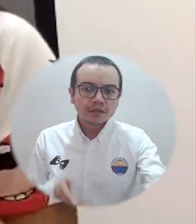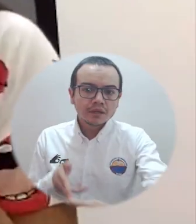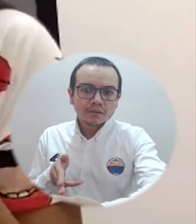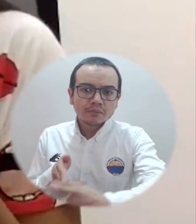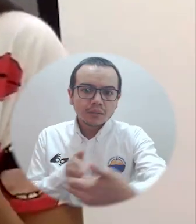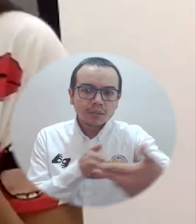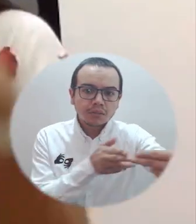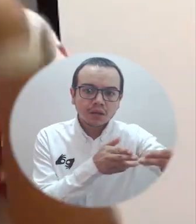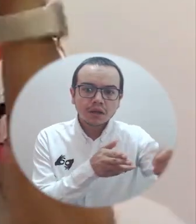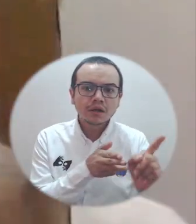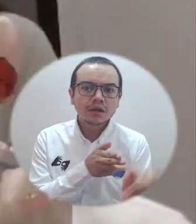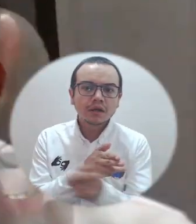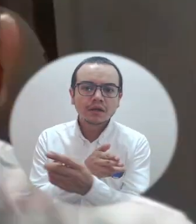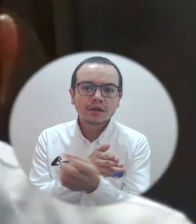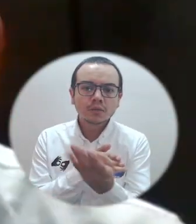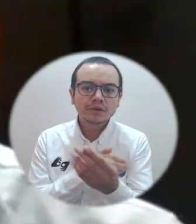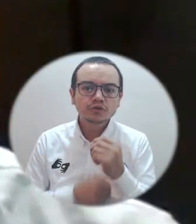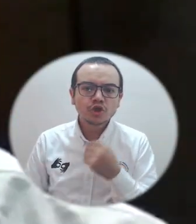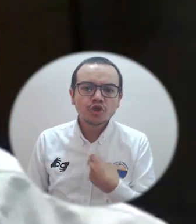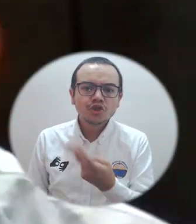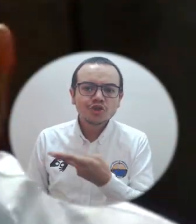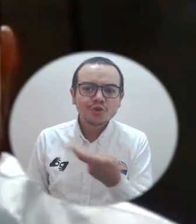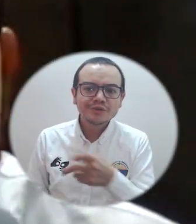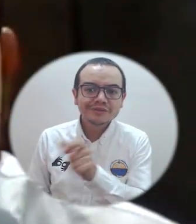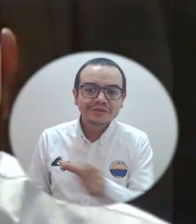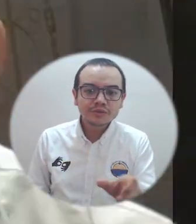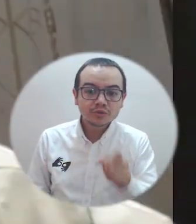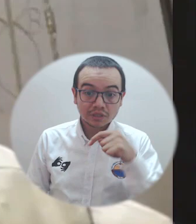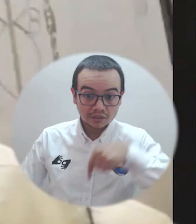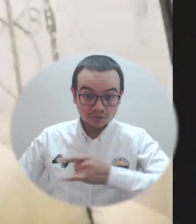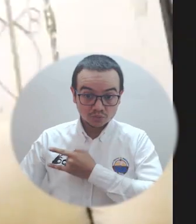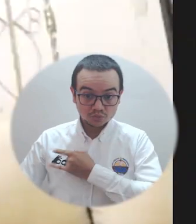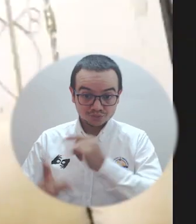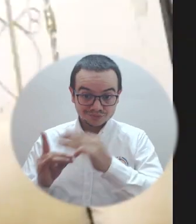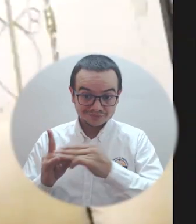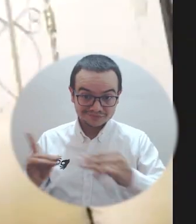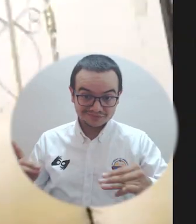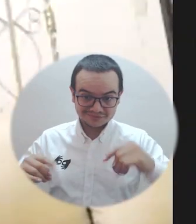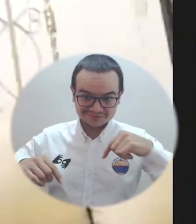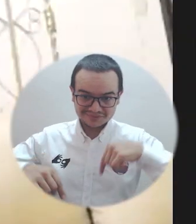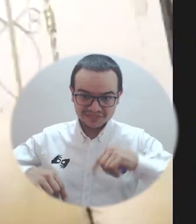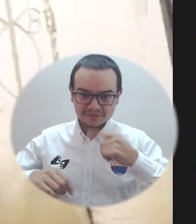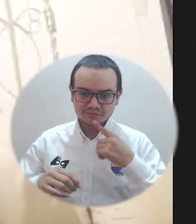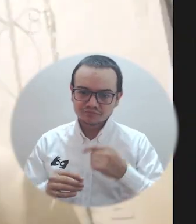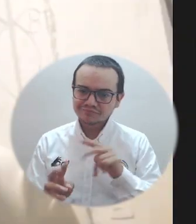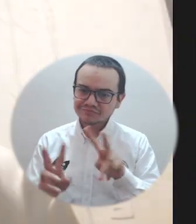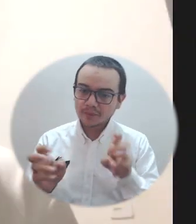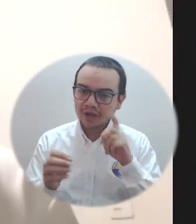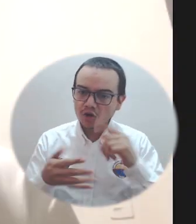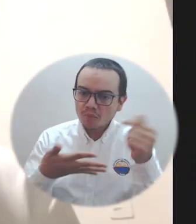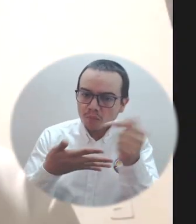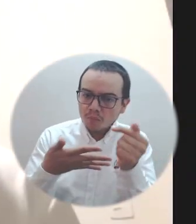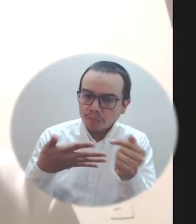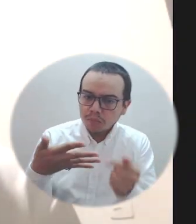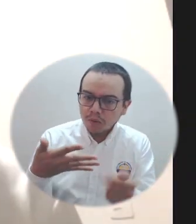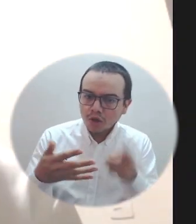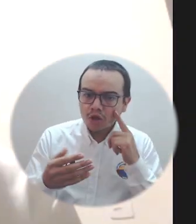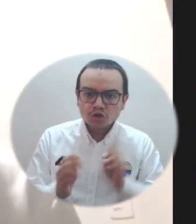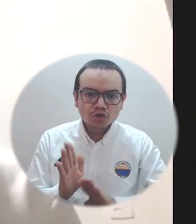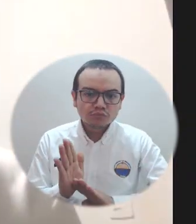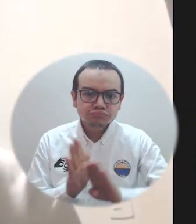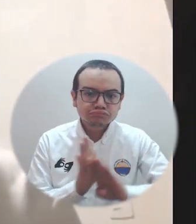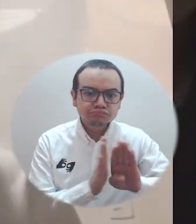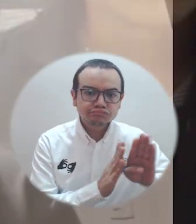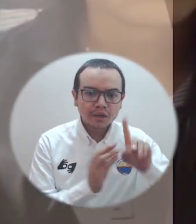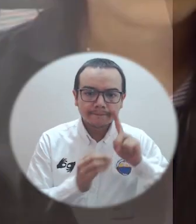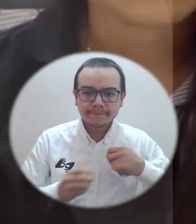Con una asistencia virtual de más de 200 participantes, la Universidad del Magdalena desarrolló la charla Tips para Emprender en Cuarentena, la